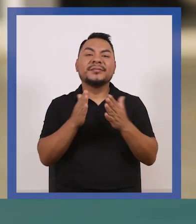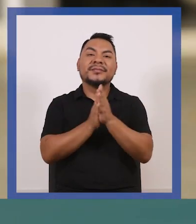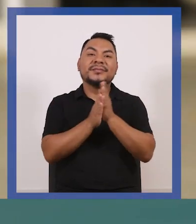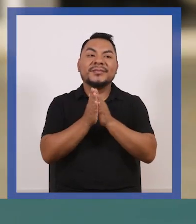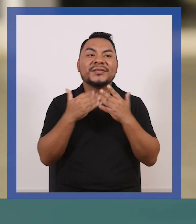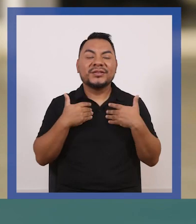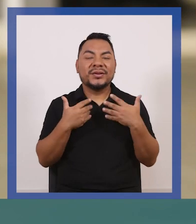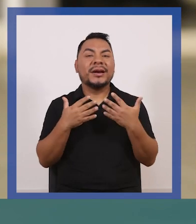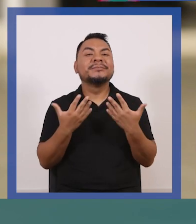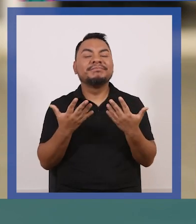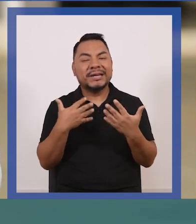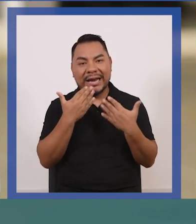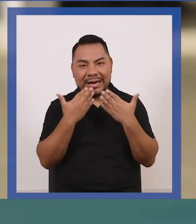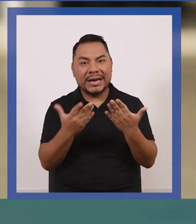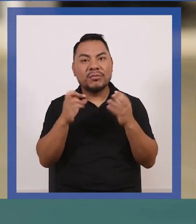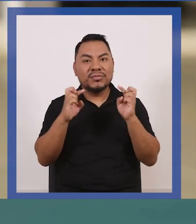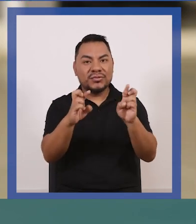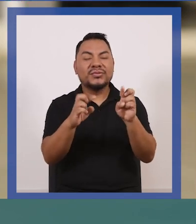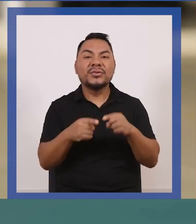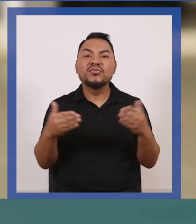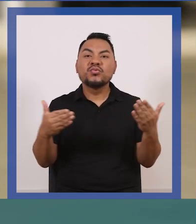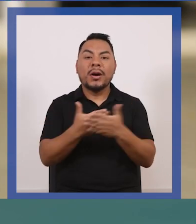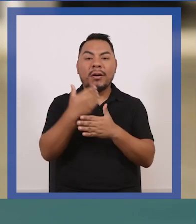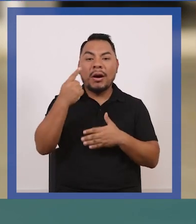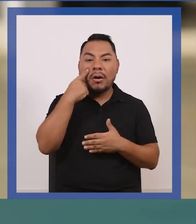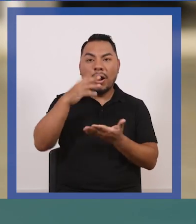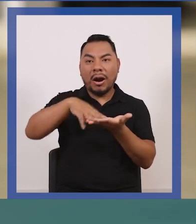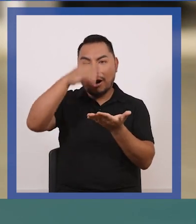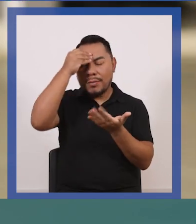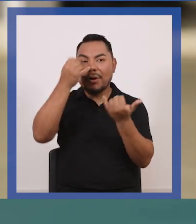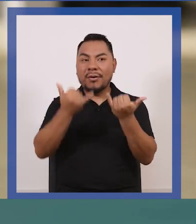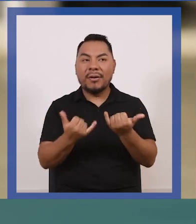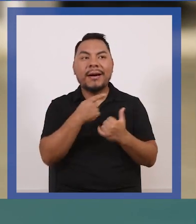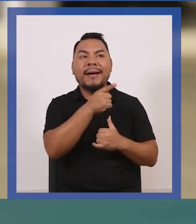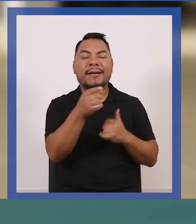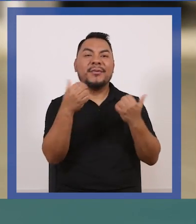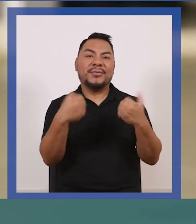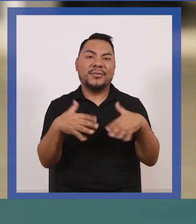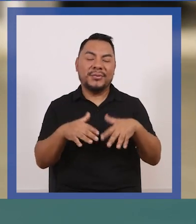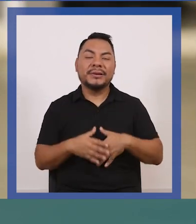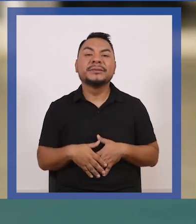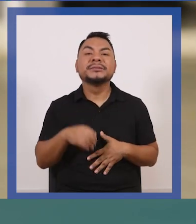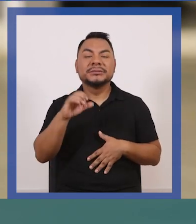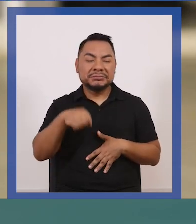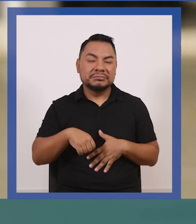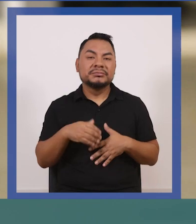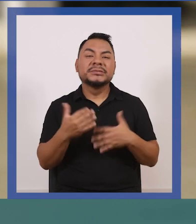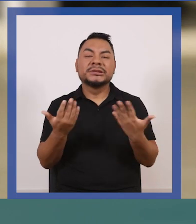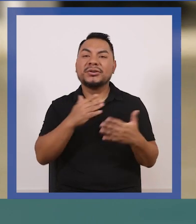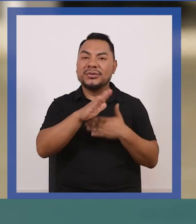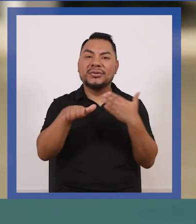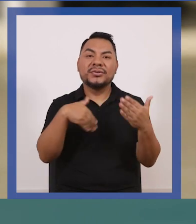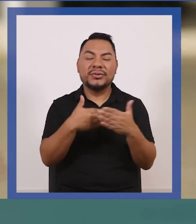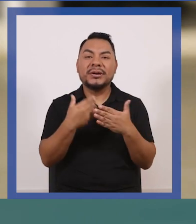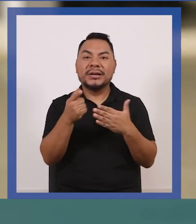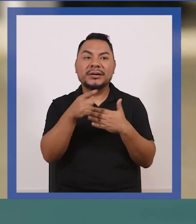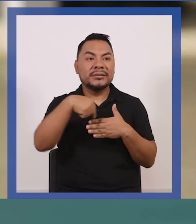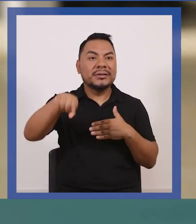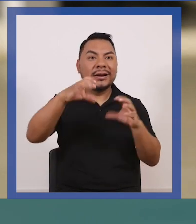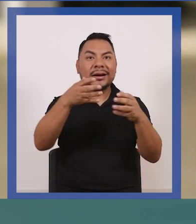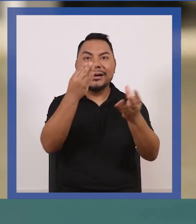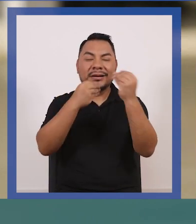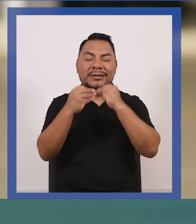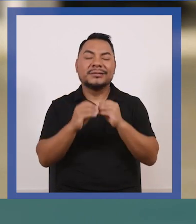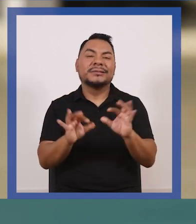Aprecio esta oportunidad, la experiencia, los nuevos conocimientos que tengo ahora y sin duda toda esta